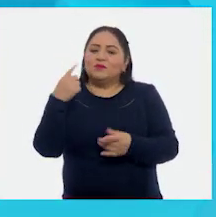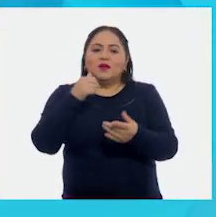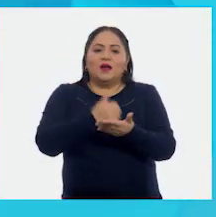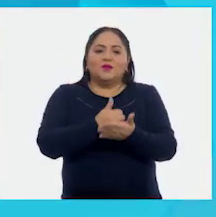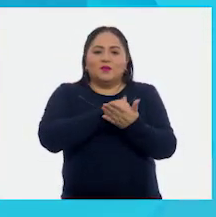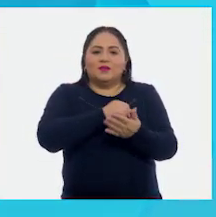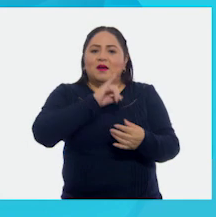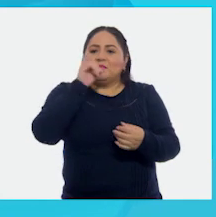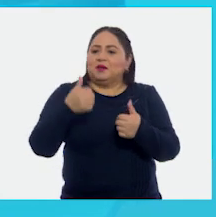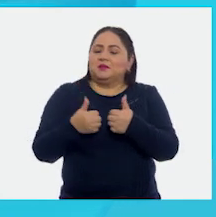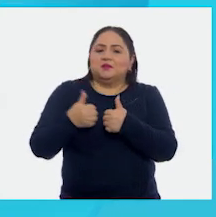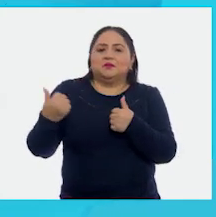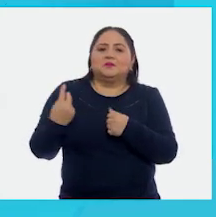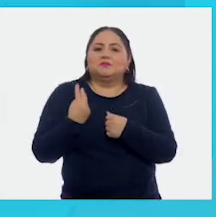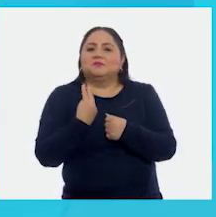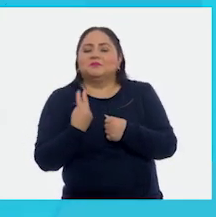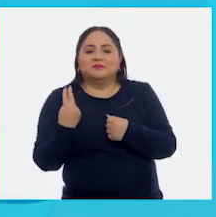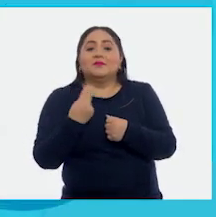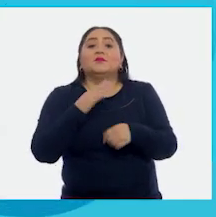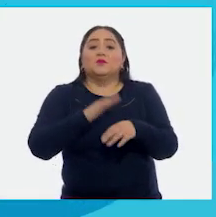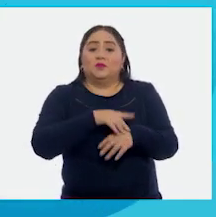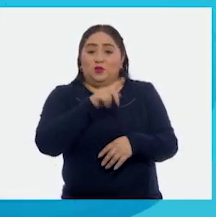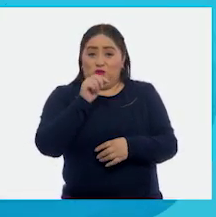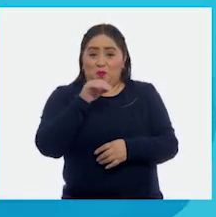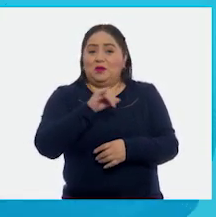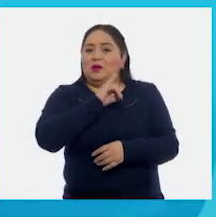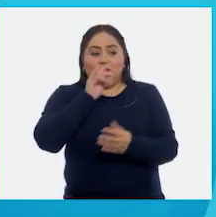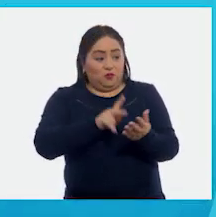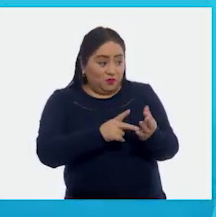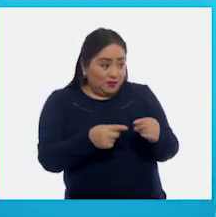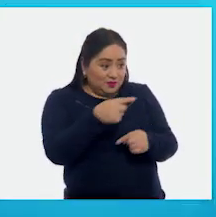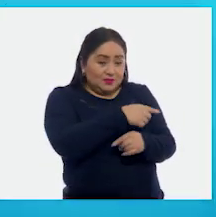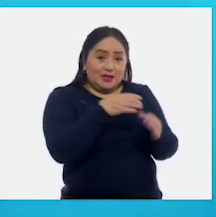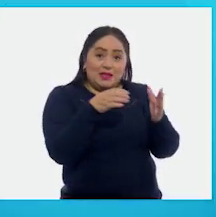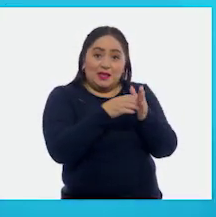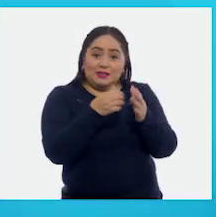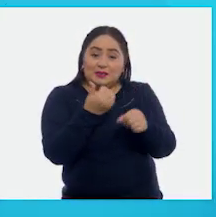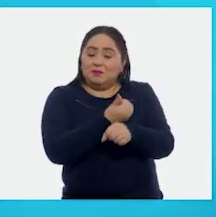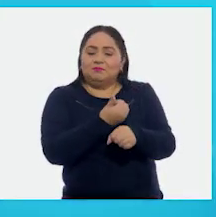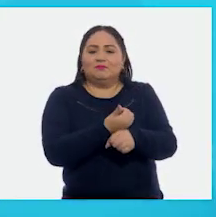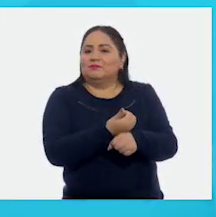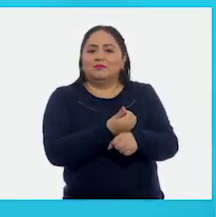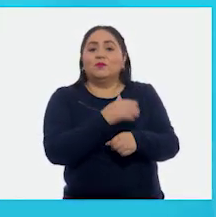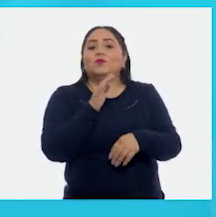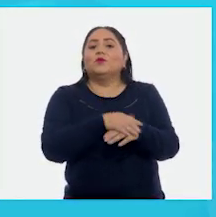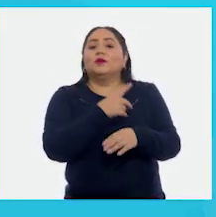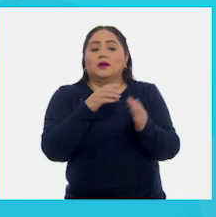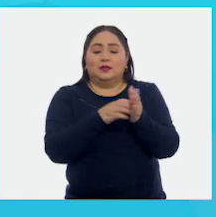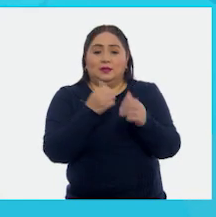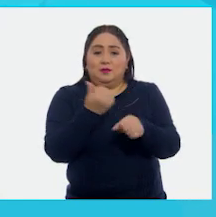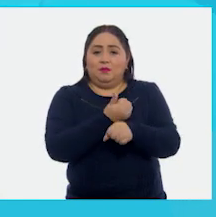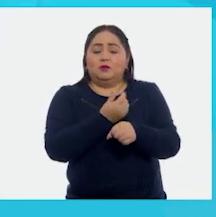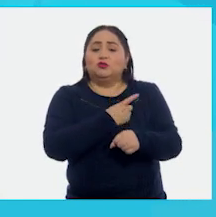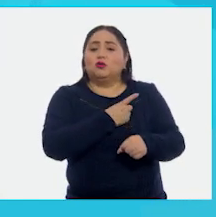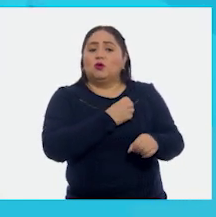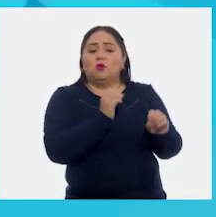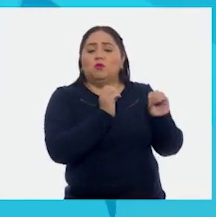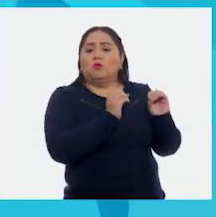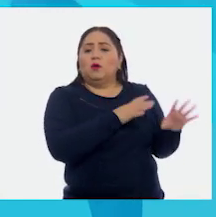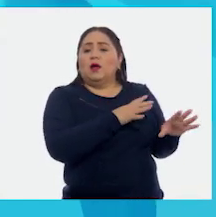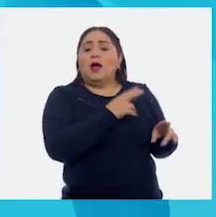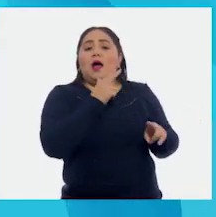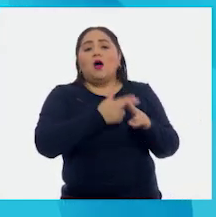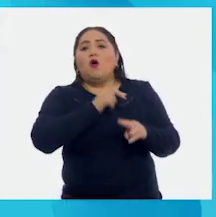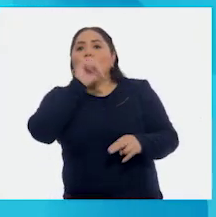nunca se querían separar. Y lo mejor fue que Tomás ya no quiso volver nunca a la caja de cartón. La caja de cartón se quedó sola con el lápiz